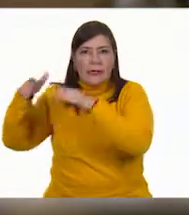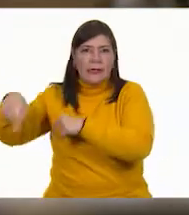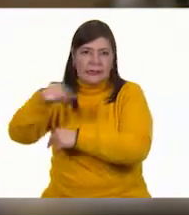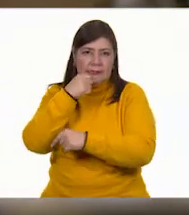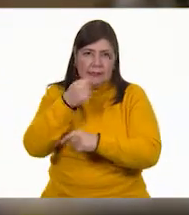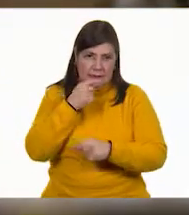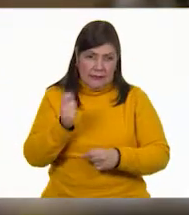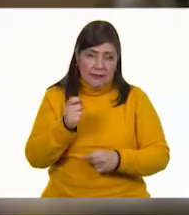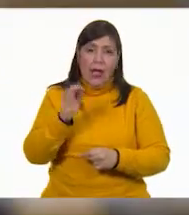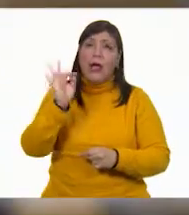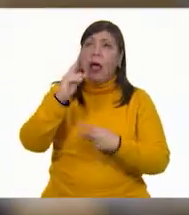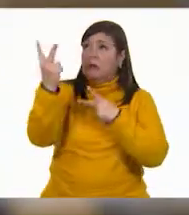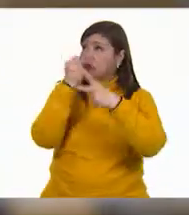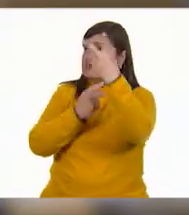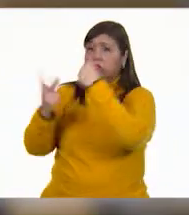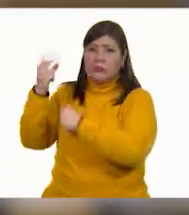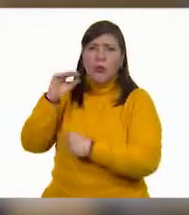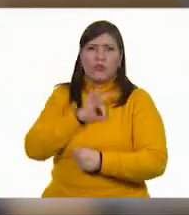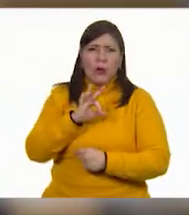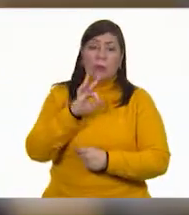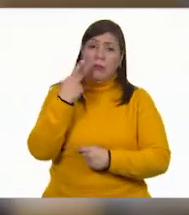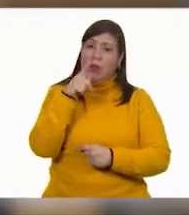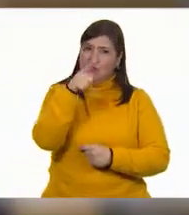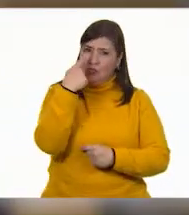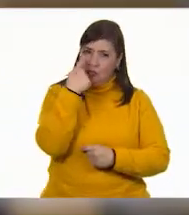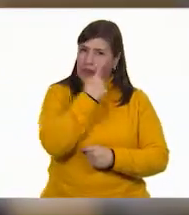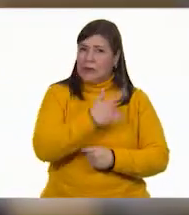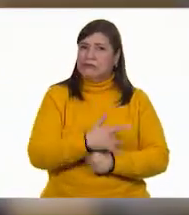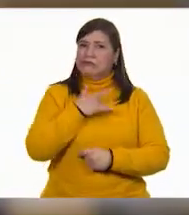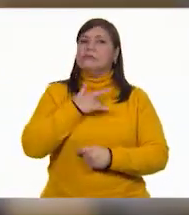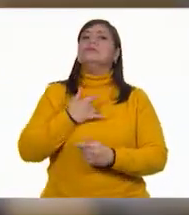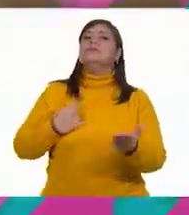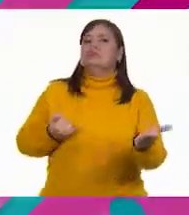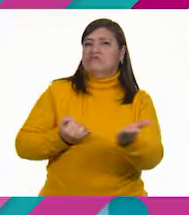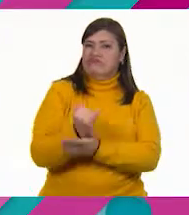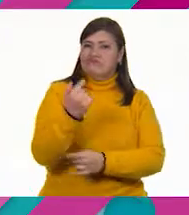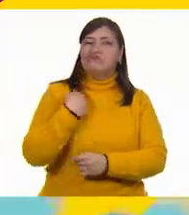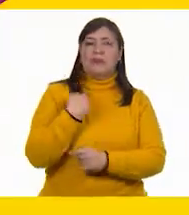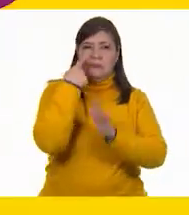El mundo te puede decir que no, pero está en ti demostrar lo que puedes ser.